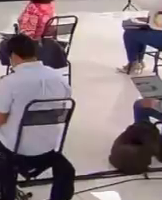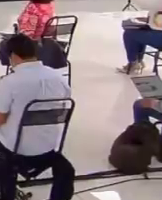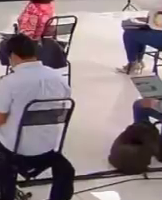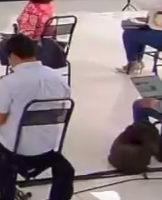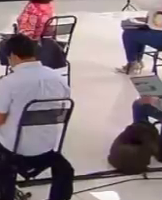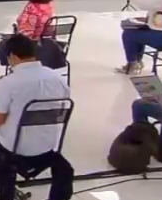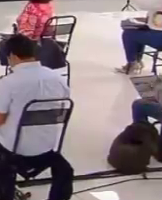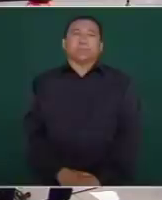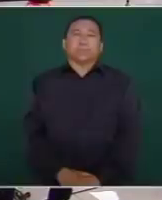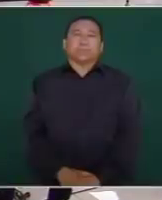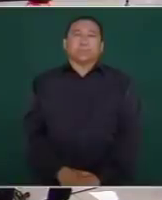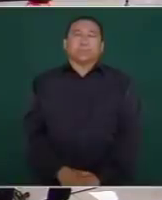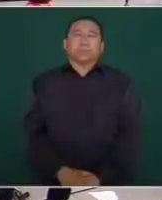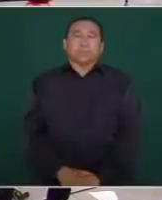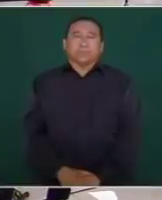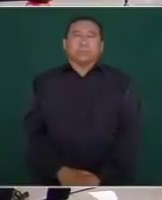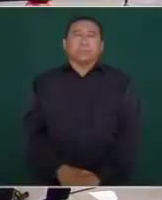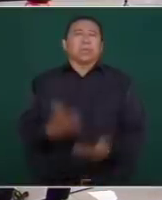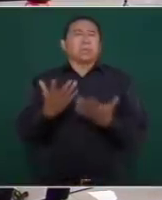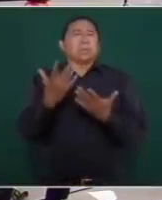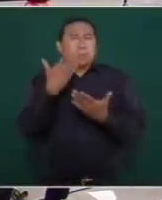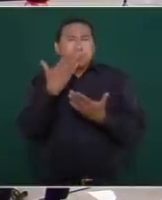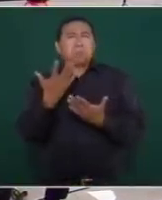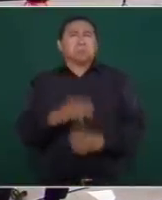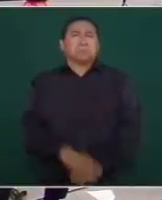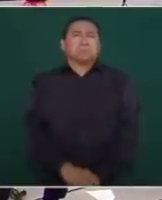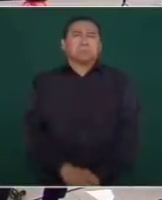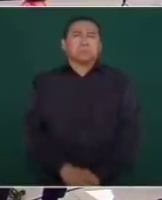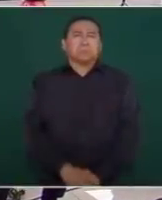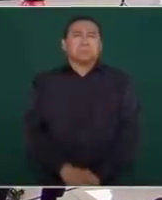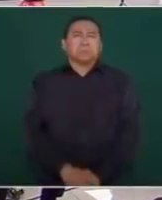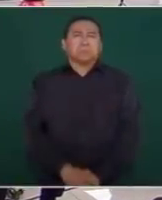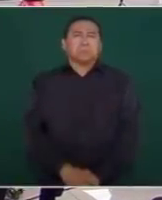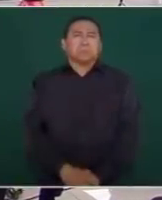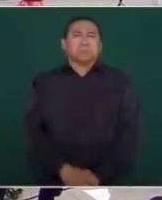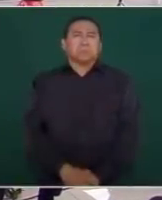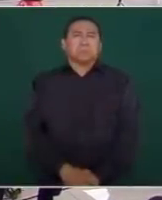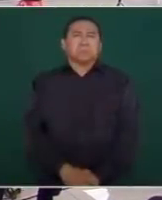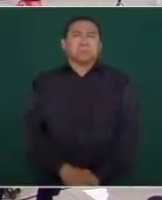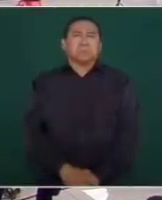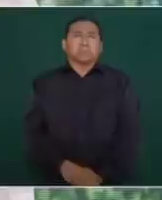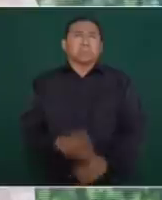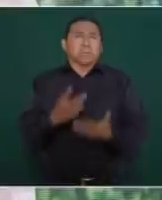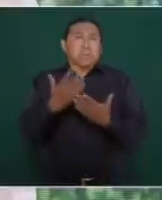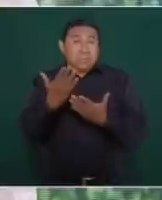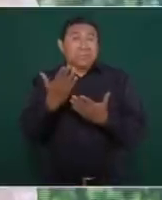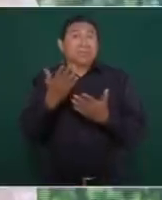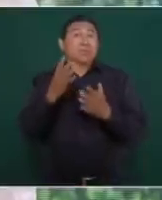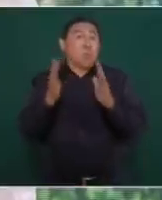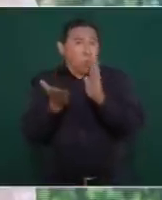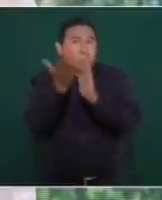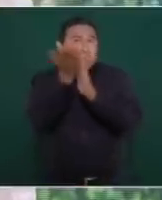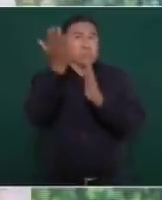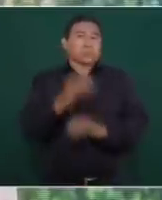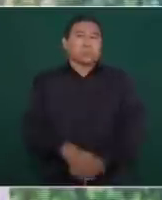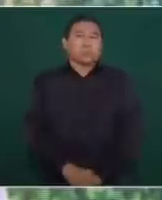muy poderosa en Estados Unidos, Vulcan, una empresa que se dedica a la construcción,